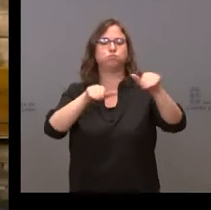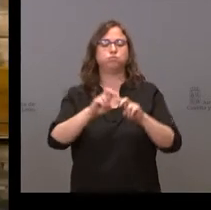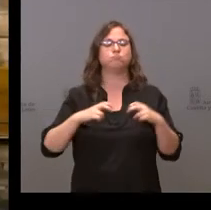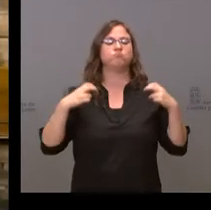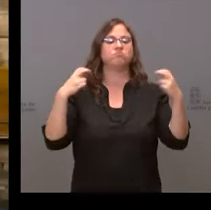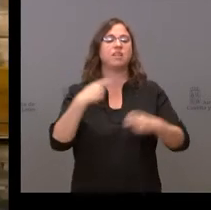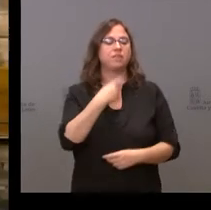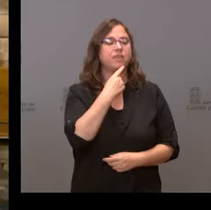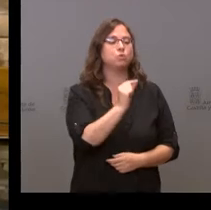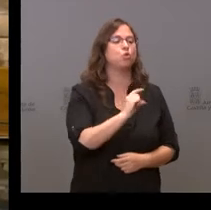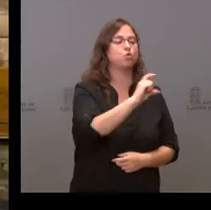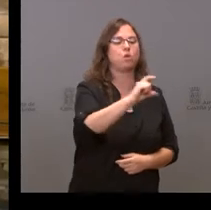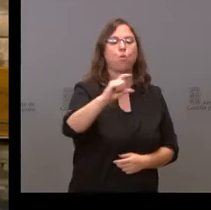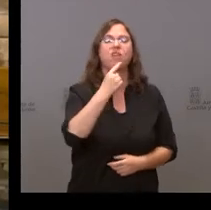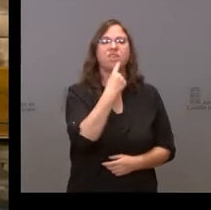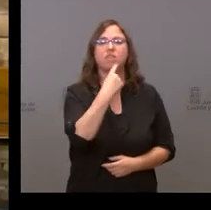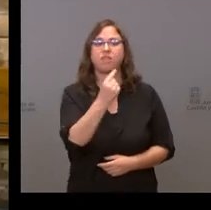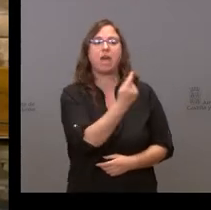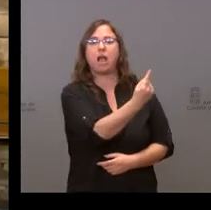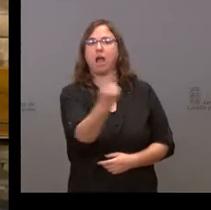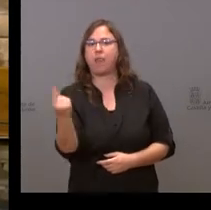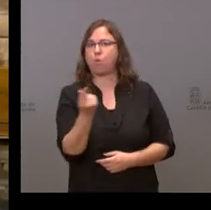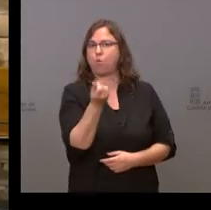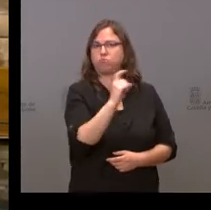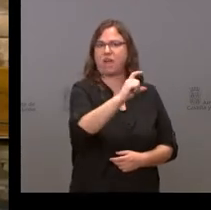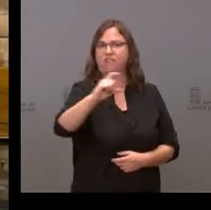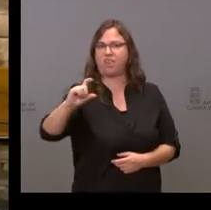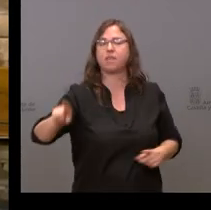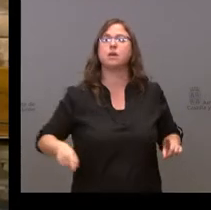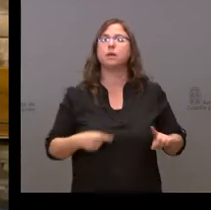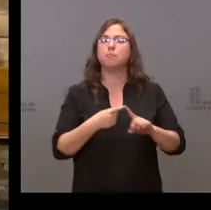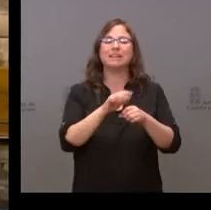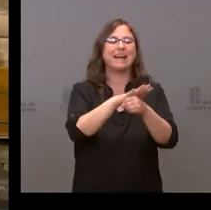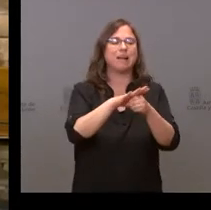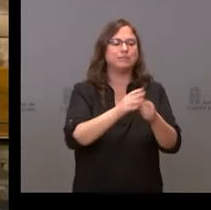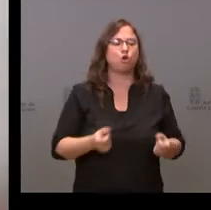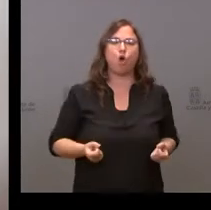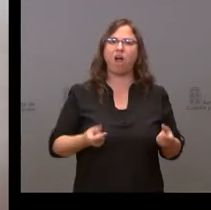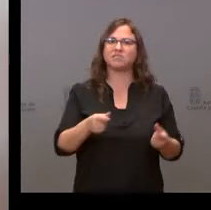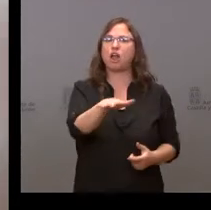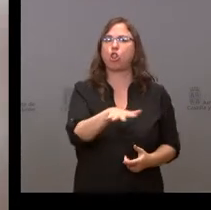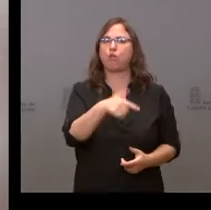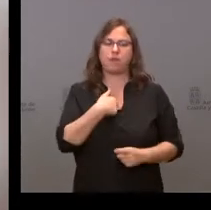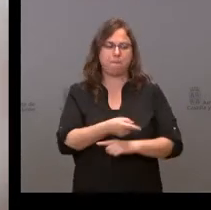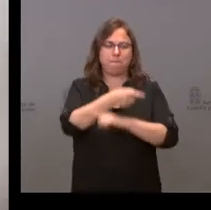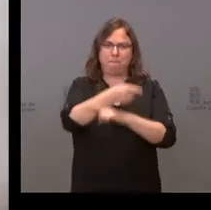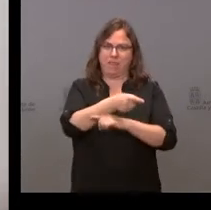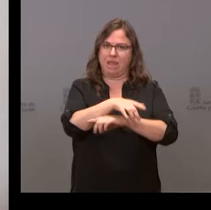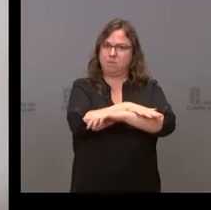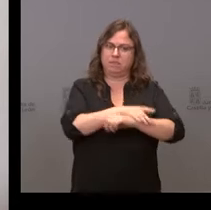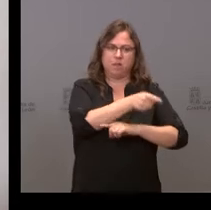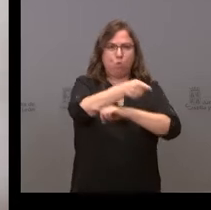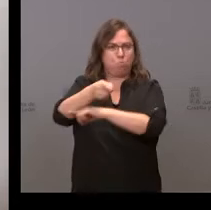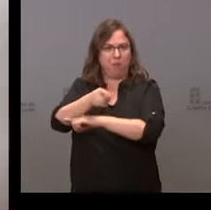cantidad le toca a cada comunidad autónoma y le dice además en qué ámbito debe gastar ese